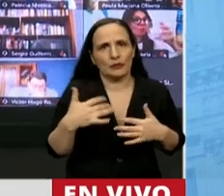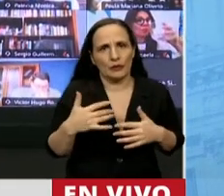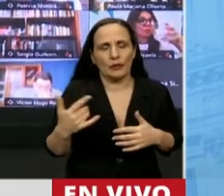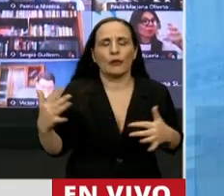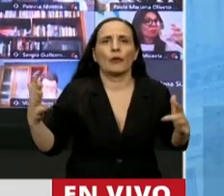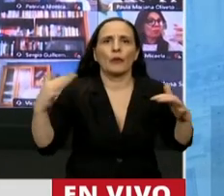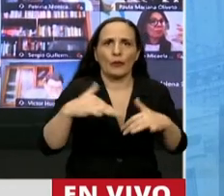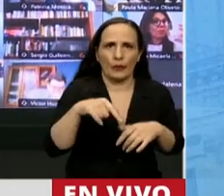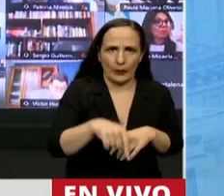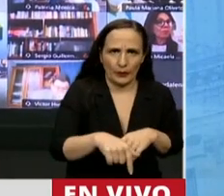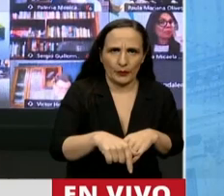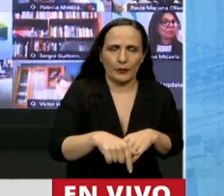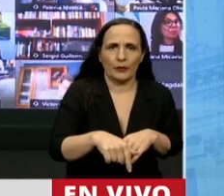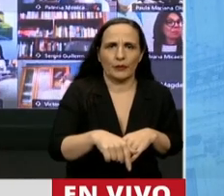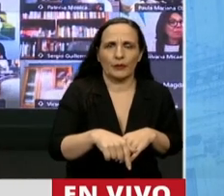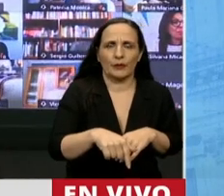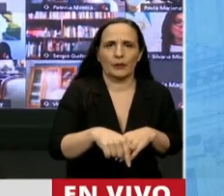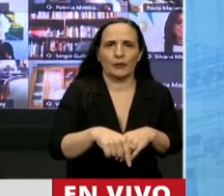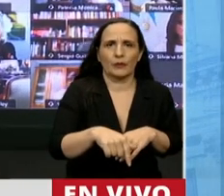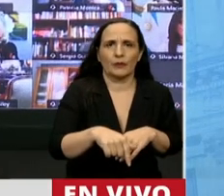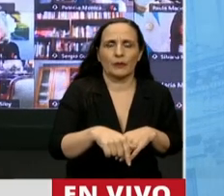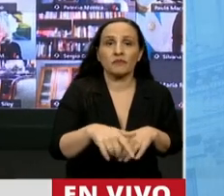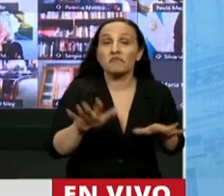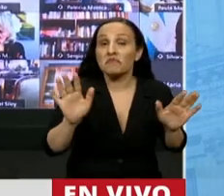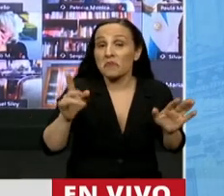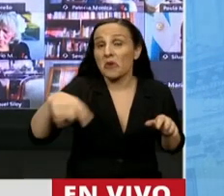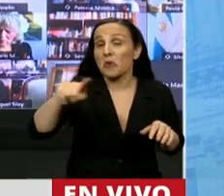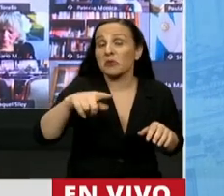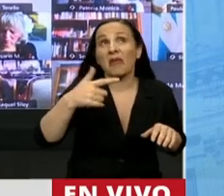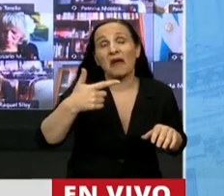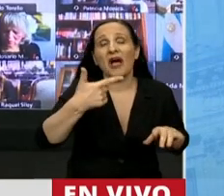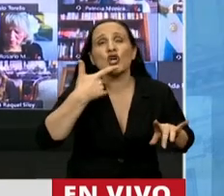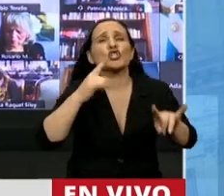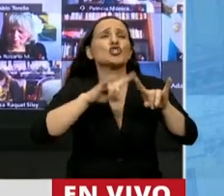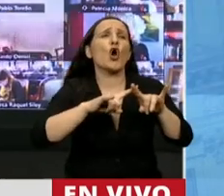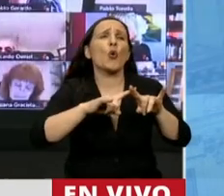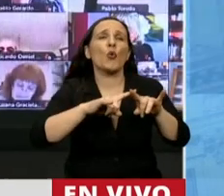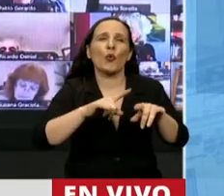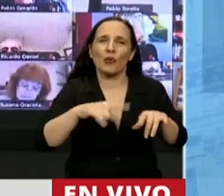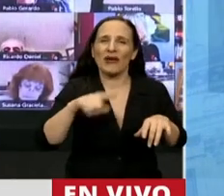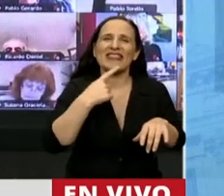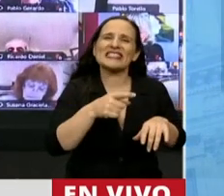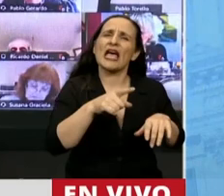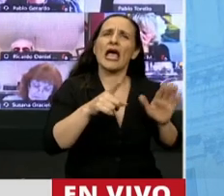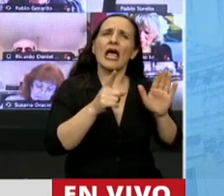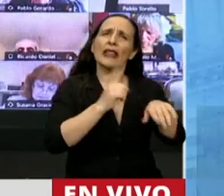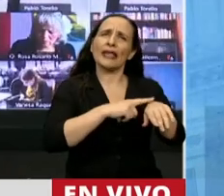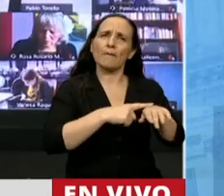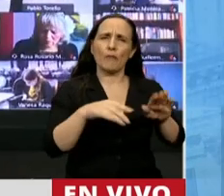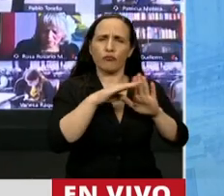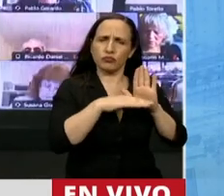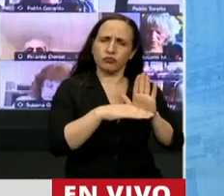a... Tal vez para ustedes hacer un show, porque cada vez que decimos que queremos el tiempo reglamentario